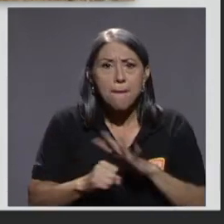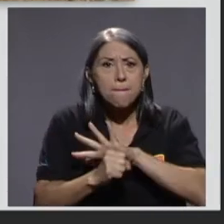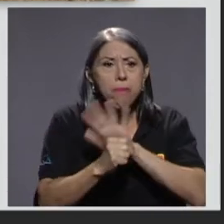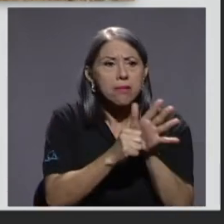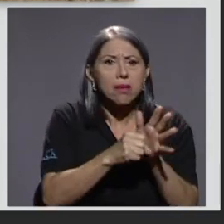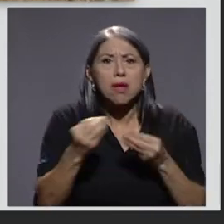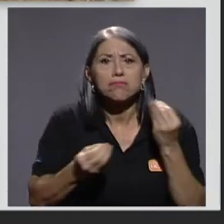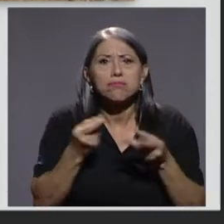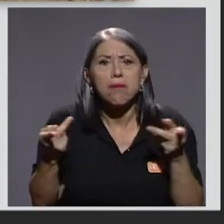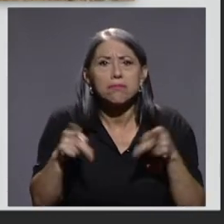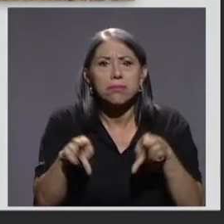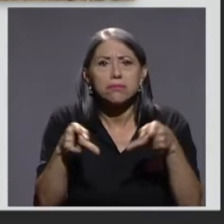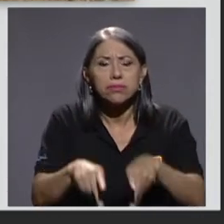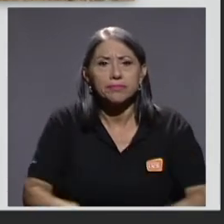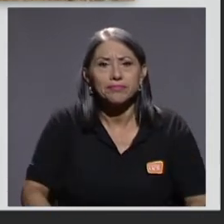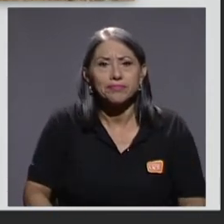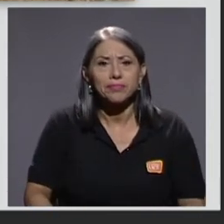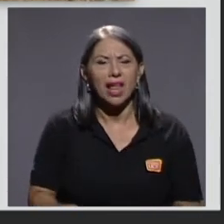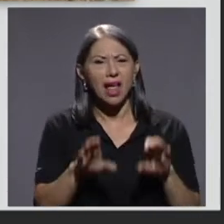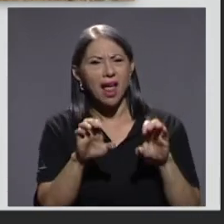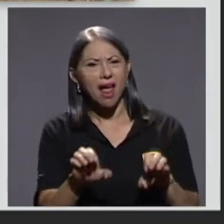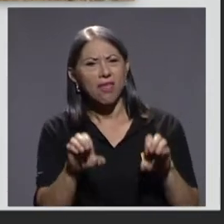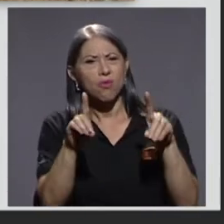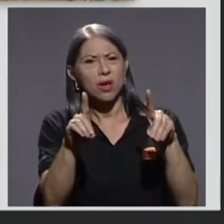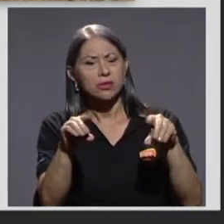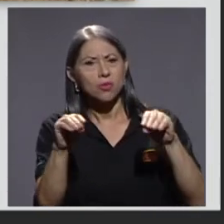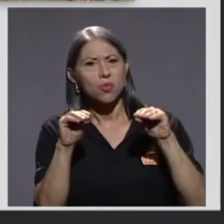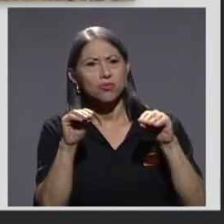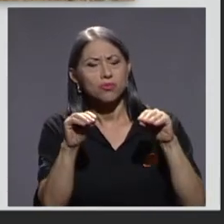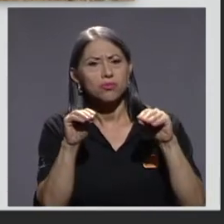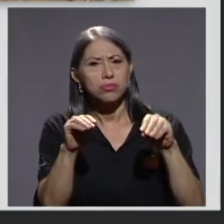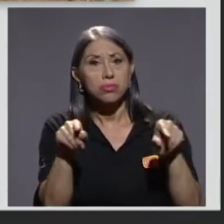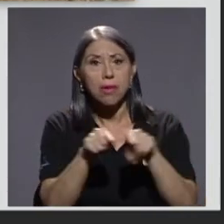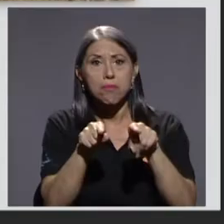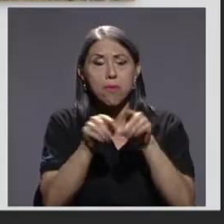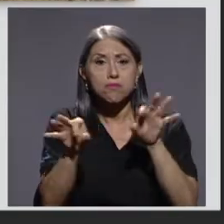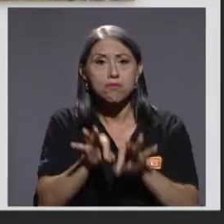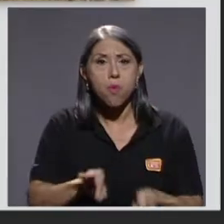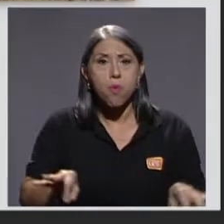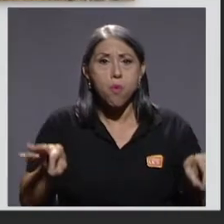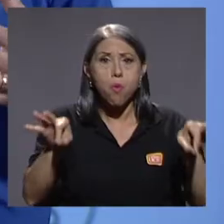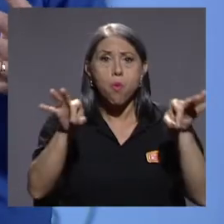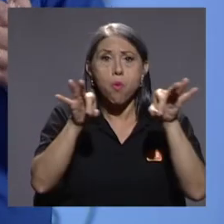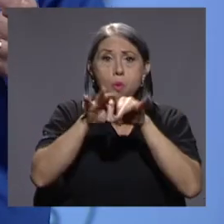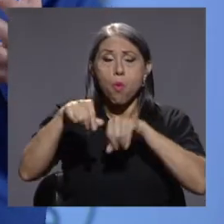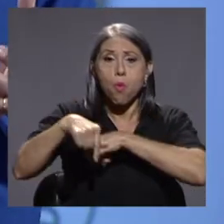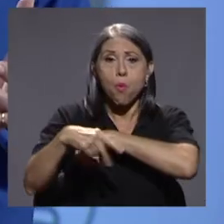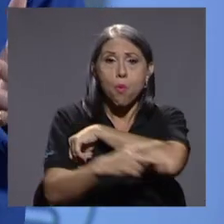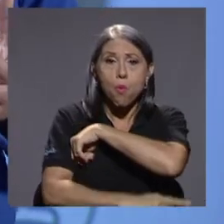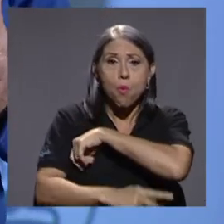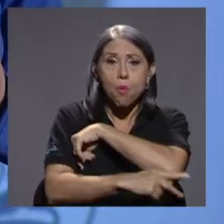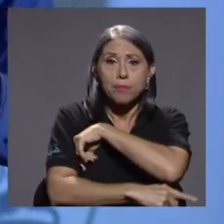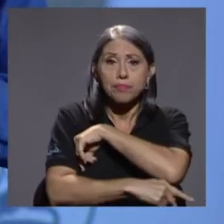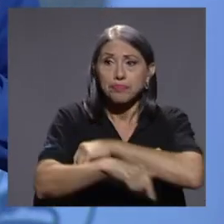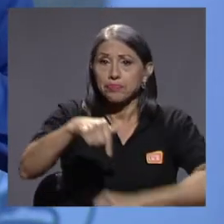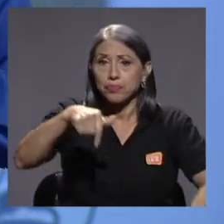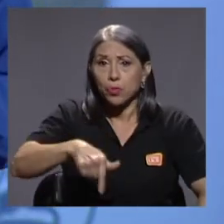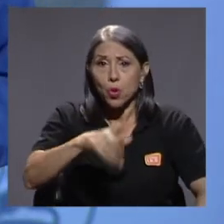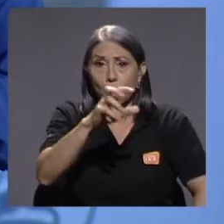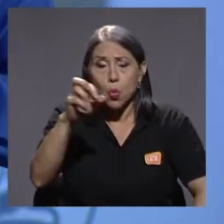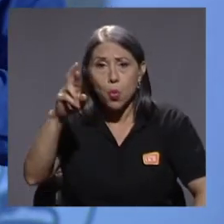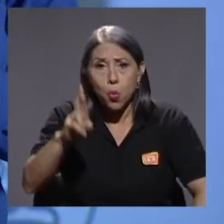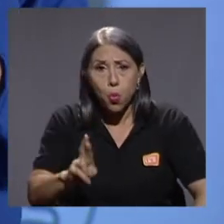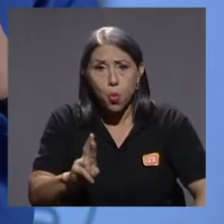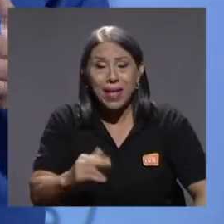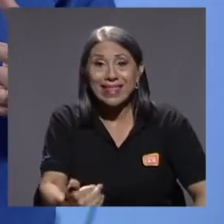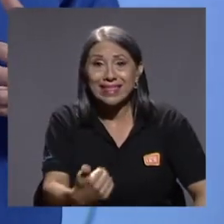La educación, la educación, educación es otro de los elementos fundamentales de este país y en este país que